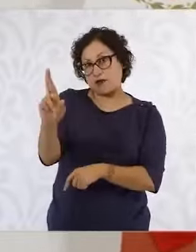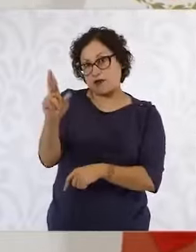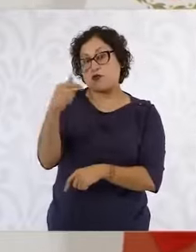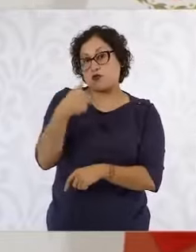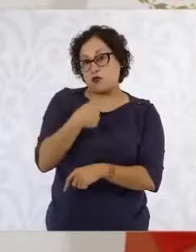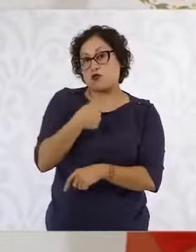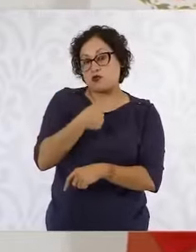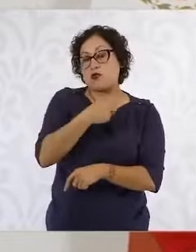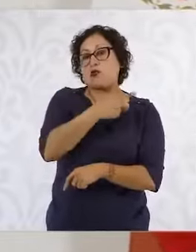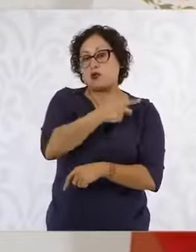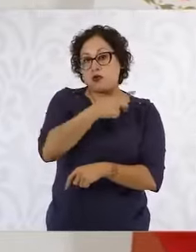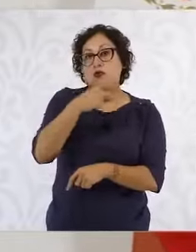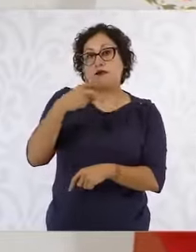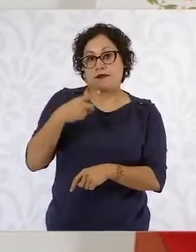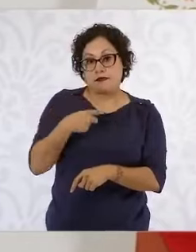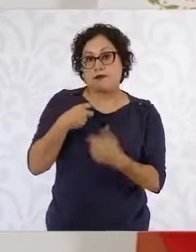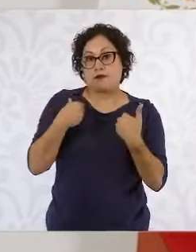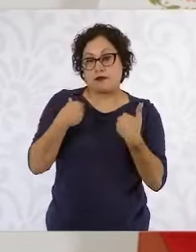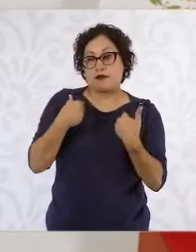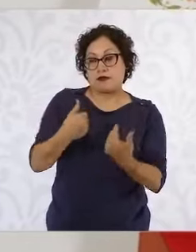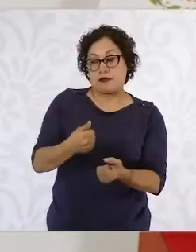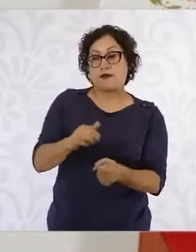programas de austeridad republicana.